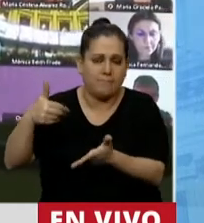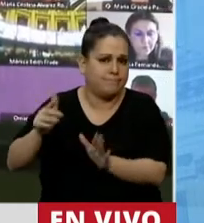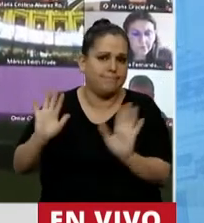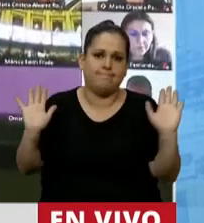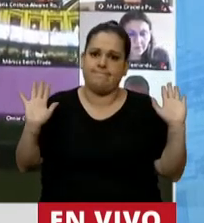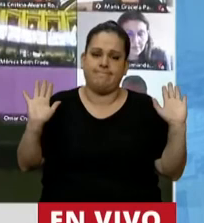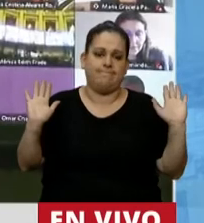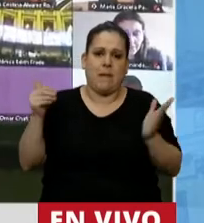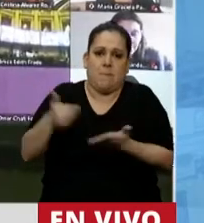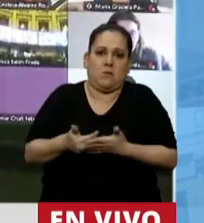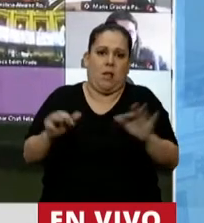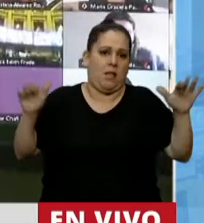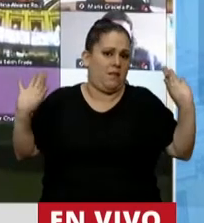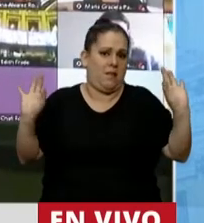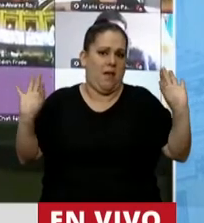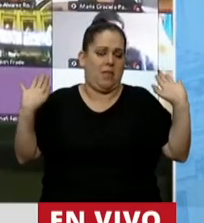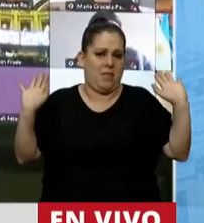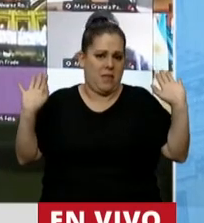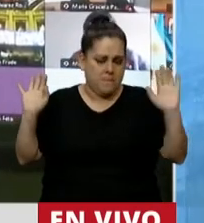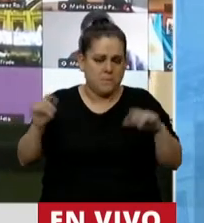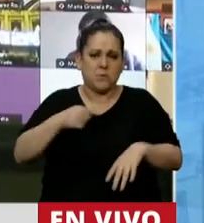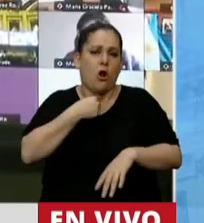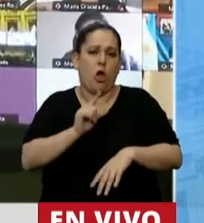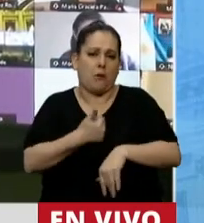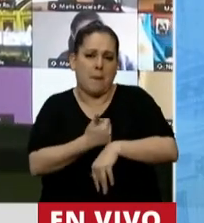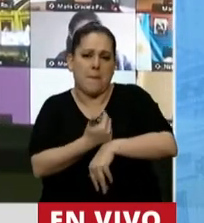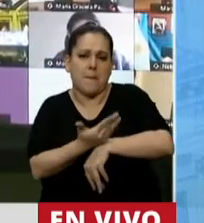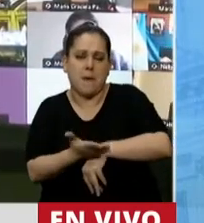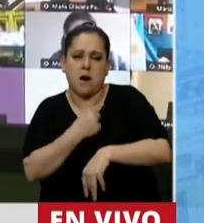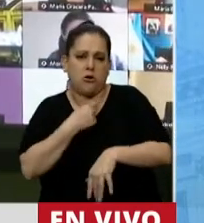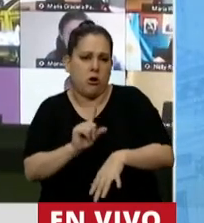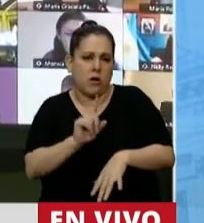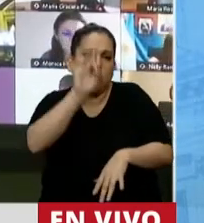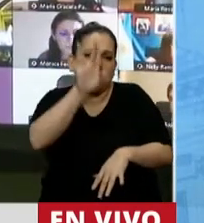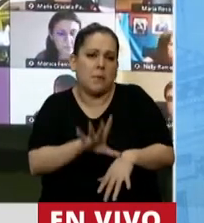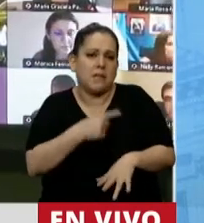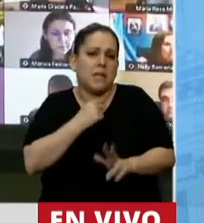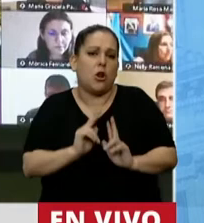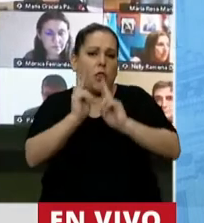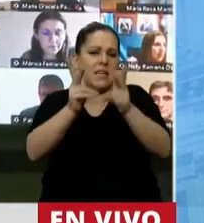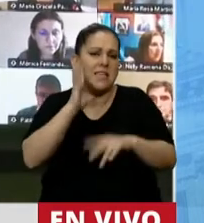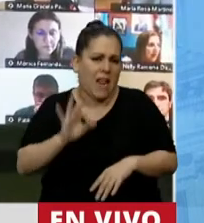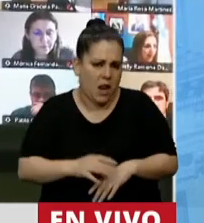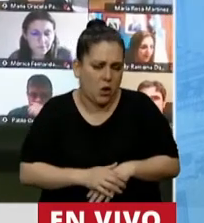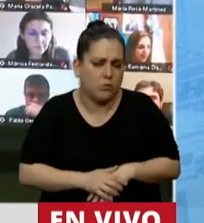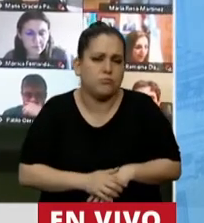Argentina. Y para no pasarme del tiempo, solo les quiero decir algo.